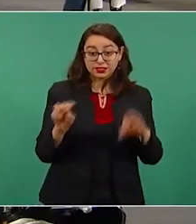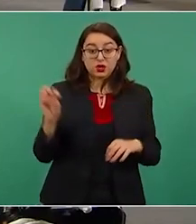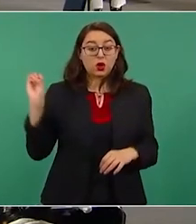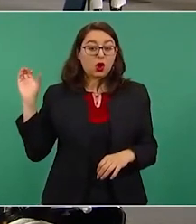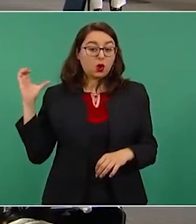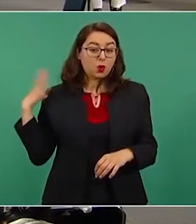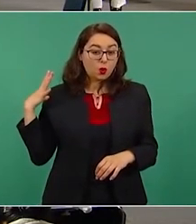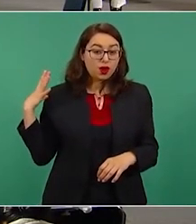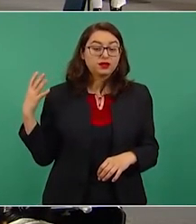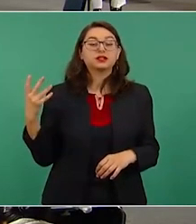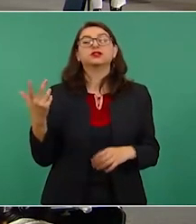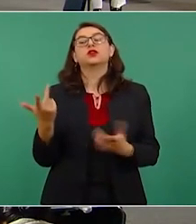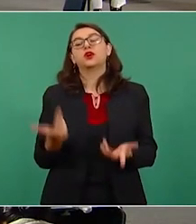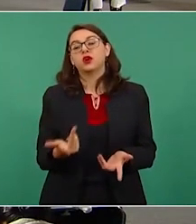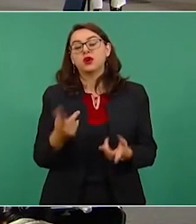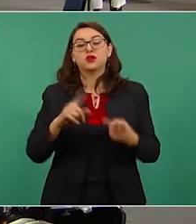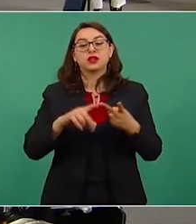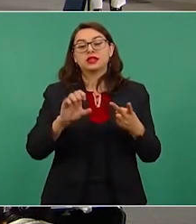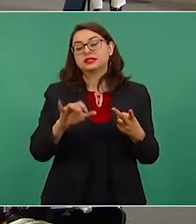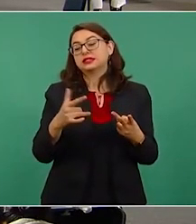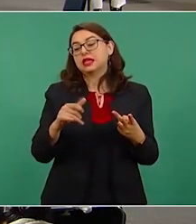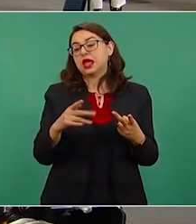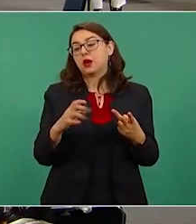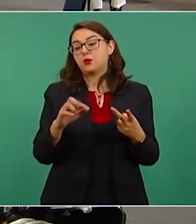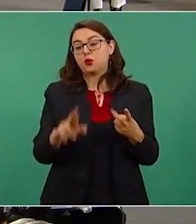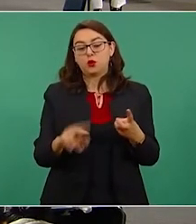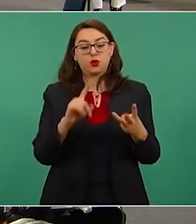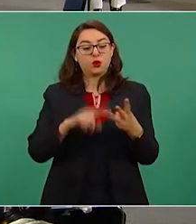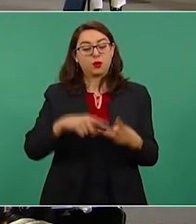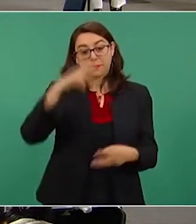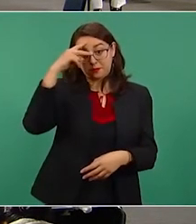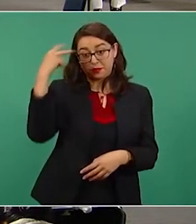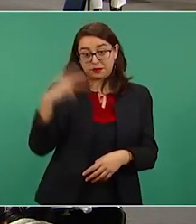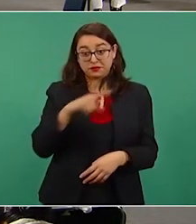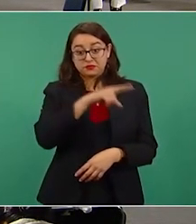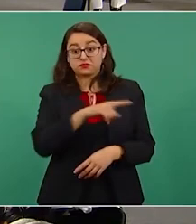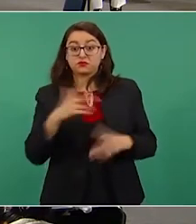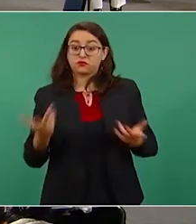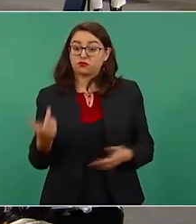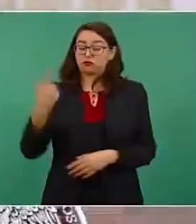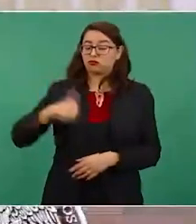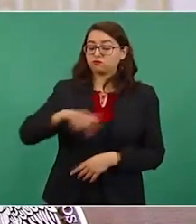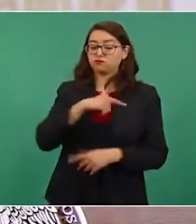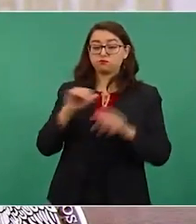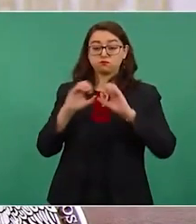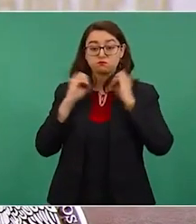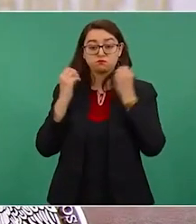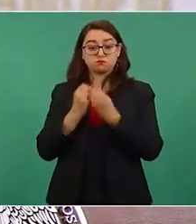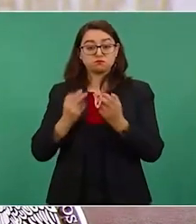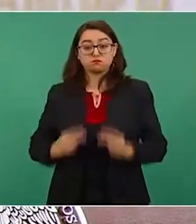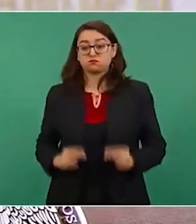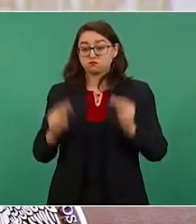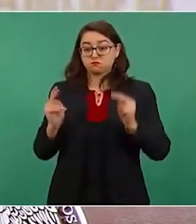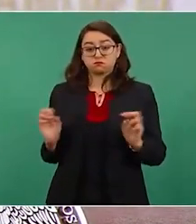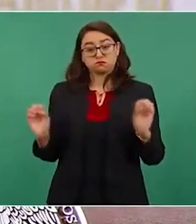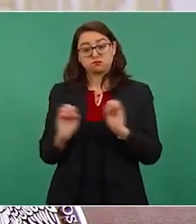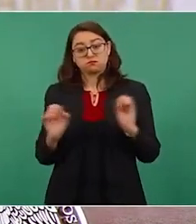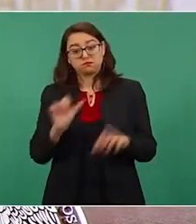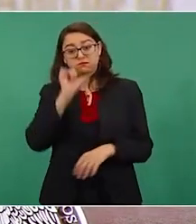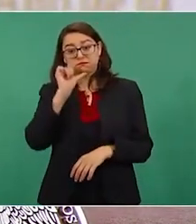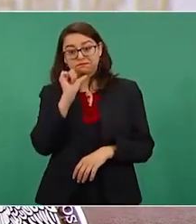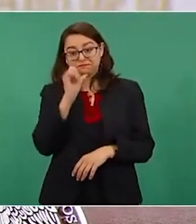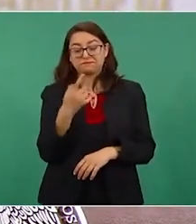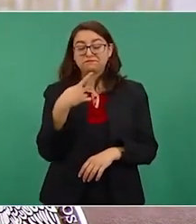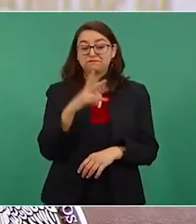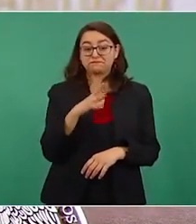Singapur y México, se presenta como una organización sin fines de lucro y cuenta con el apoyo de 21 aliados